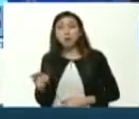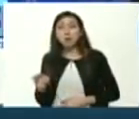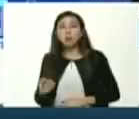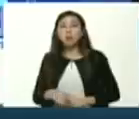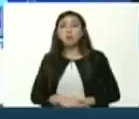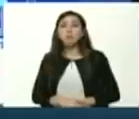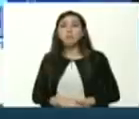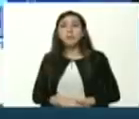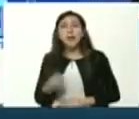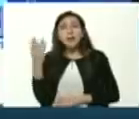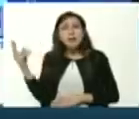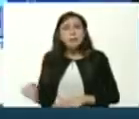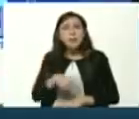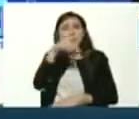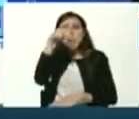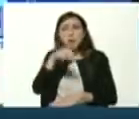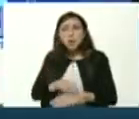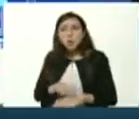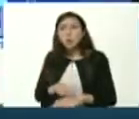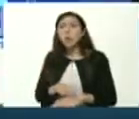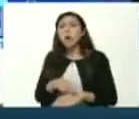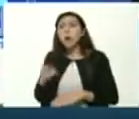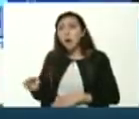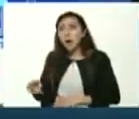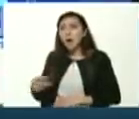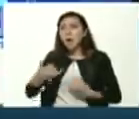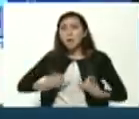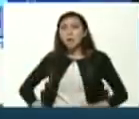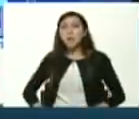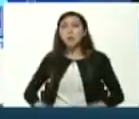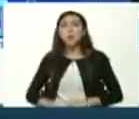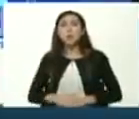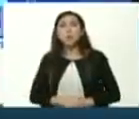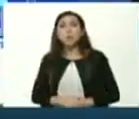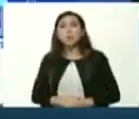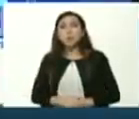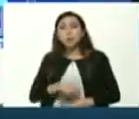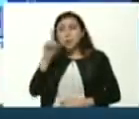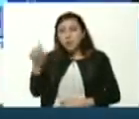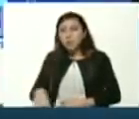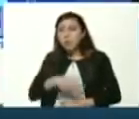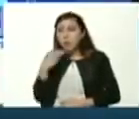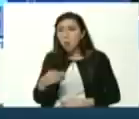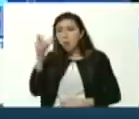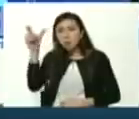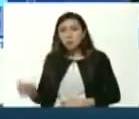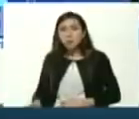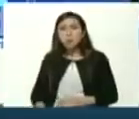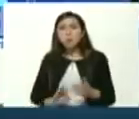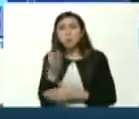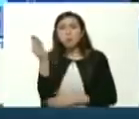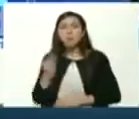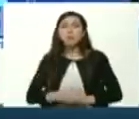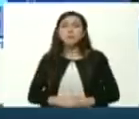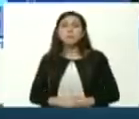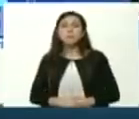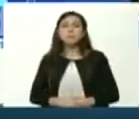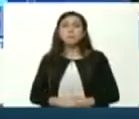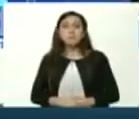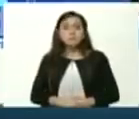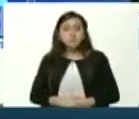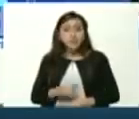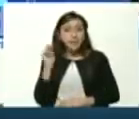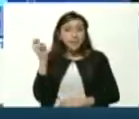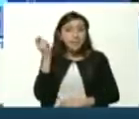Asamblea Nacional Nicolás Ernesto Mervin la juventud le pongo como